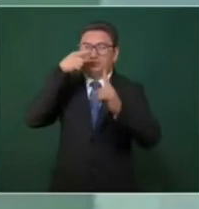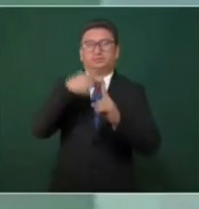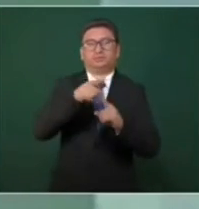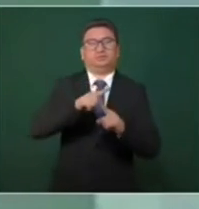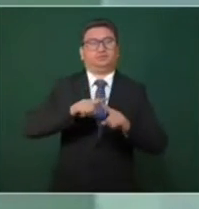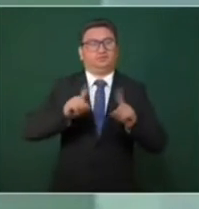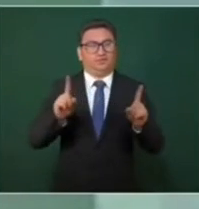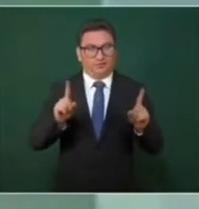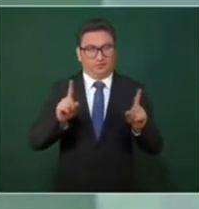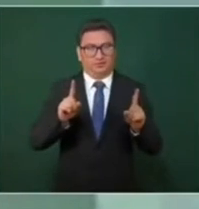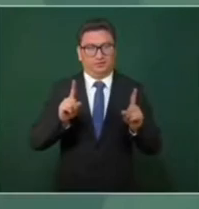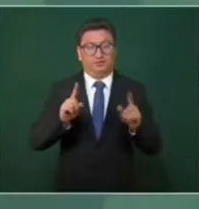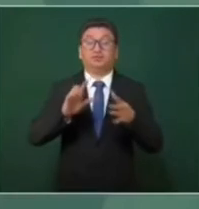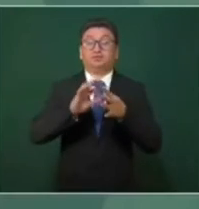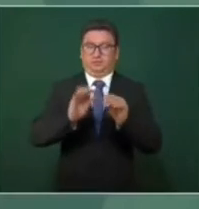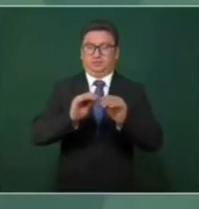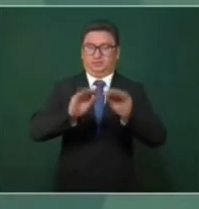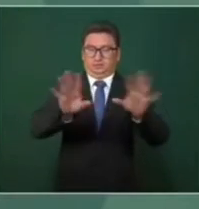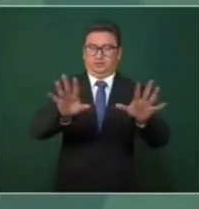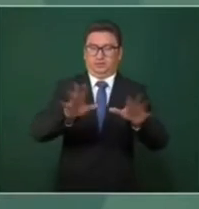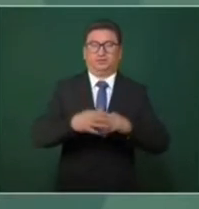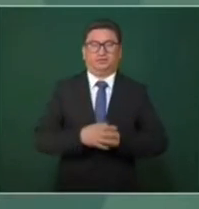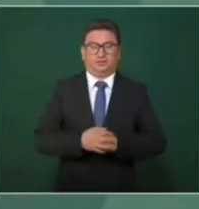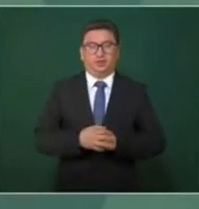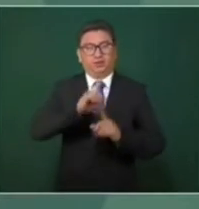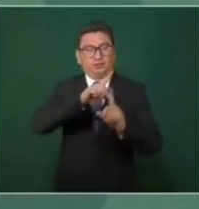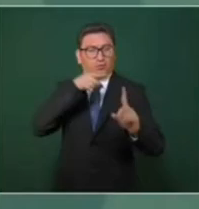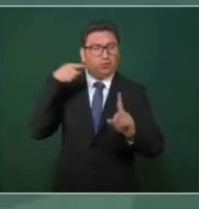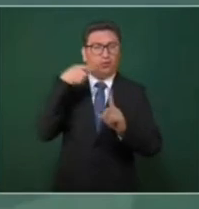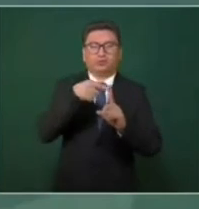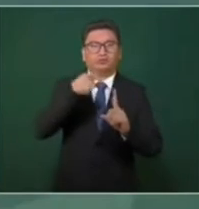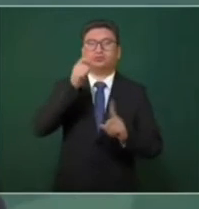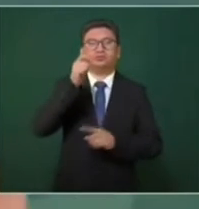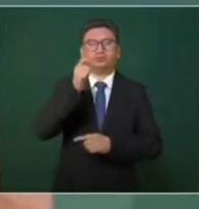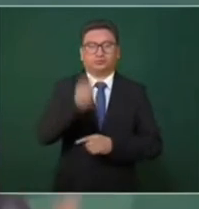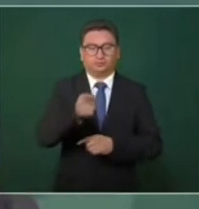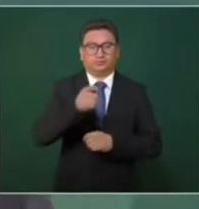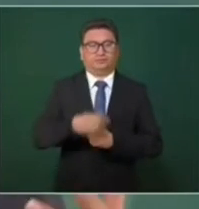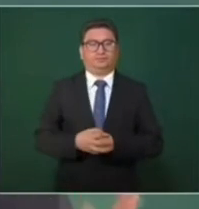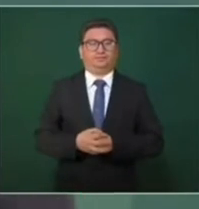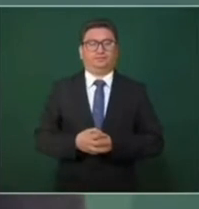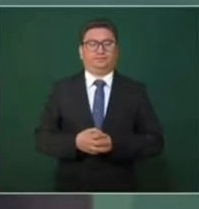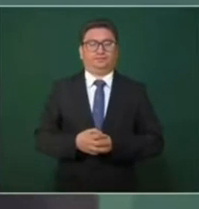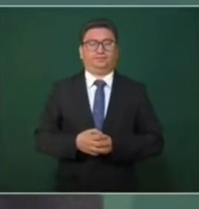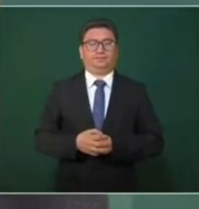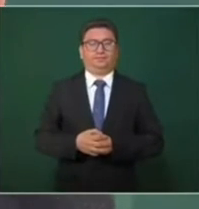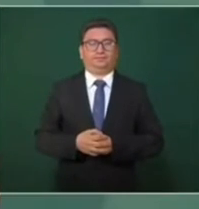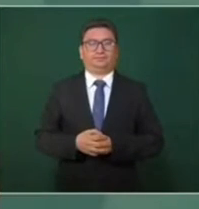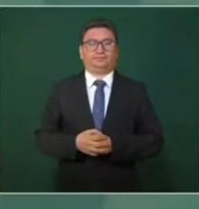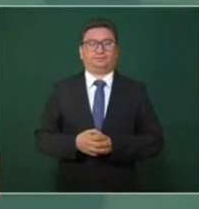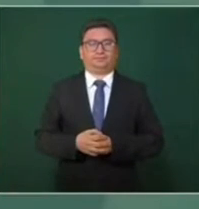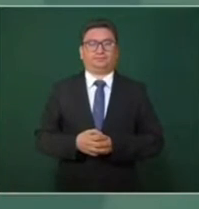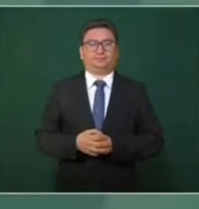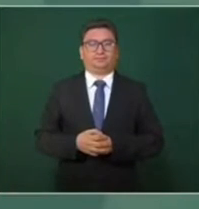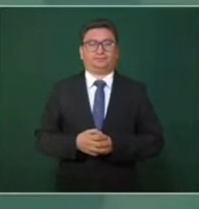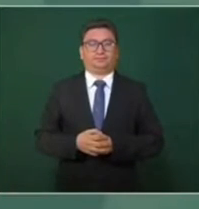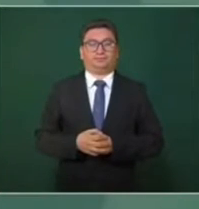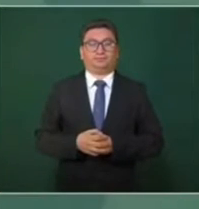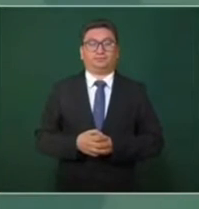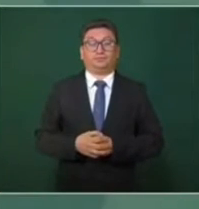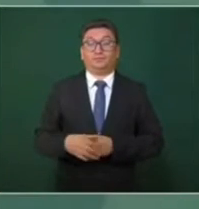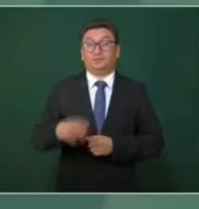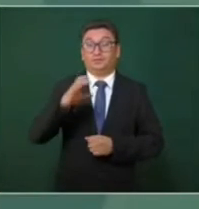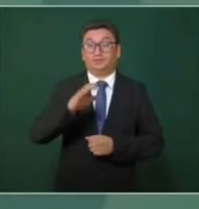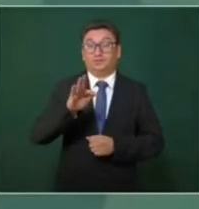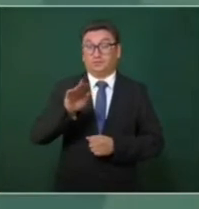hablar claro, con el propósito de desaparecer a la Comisión